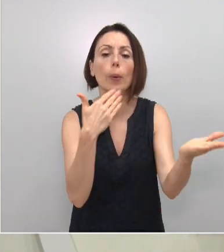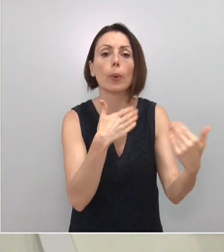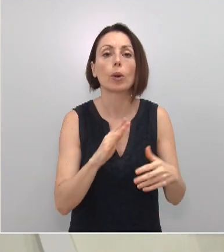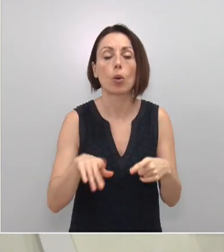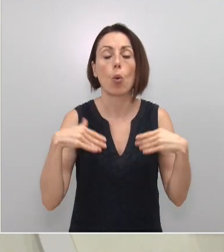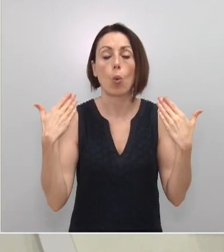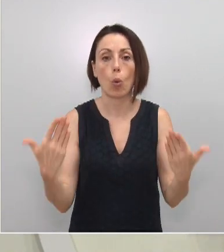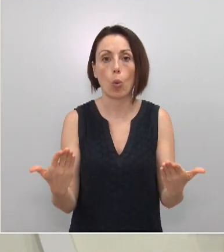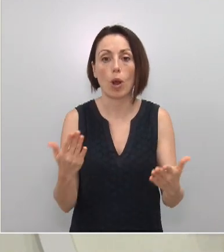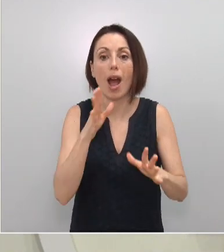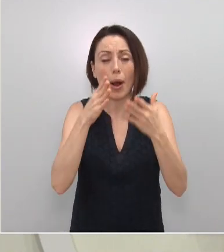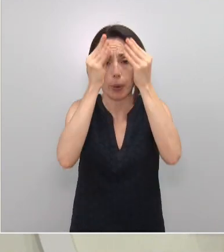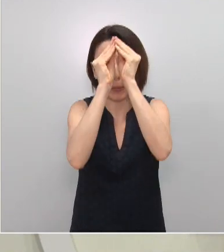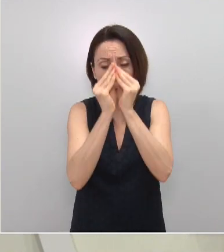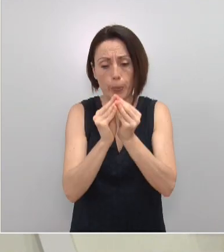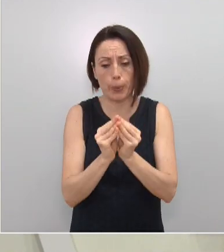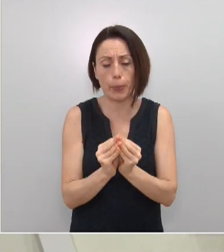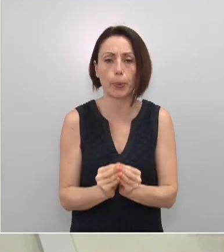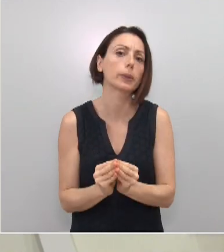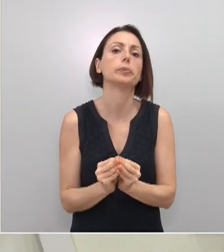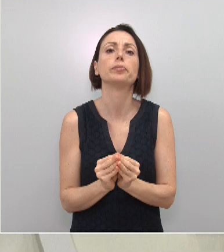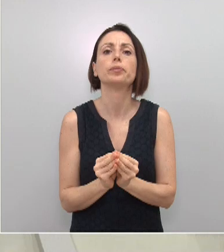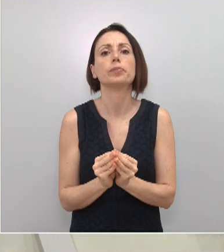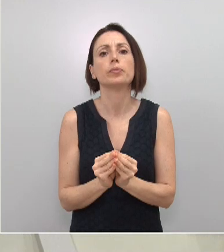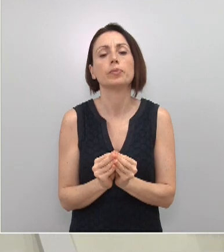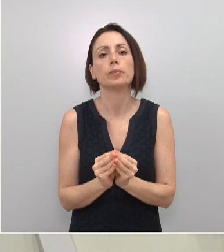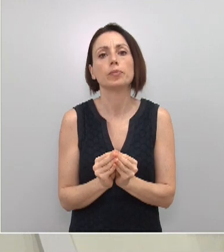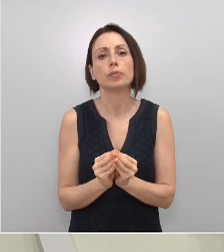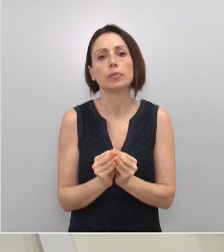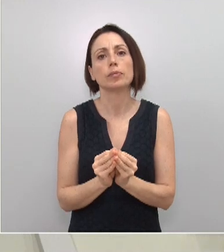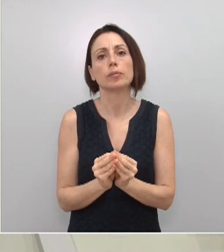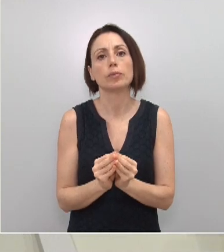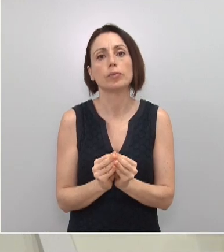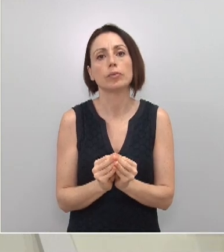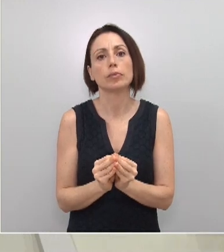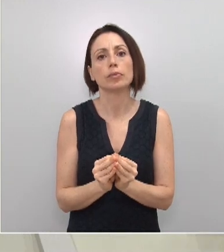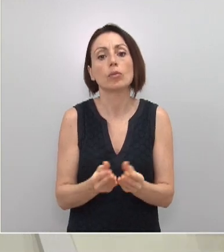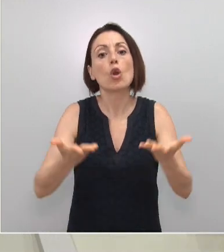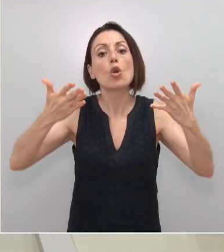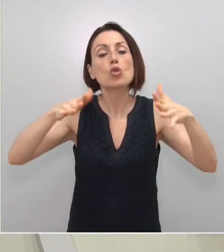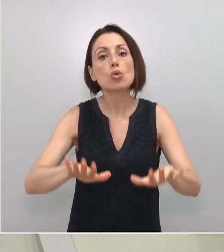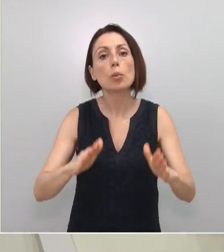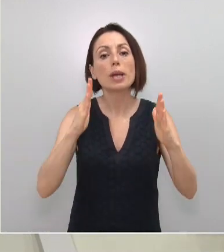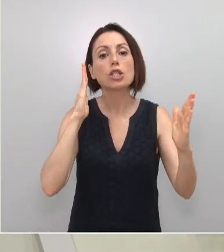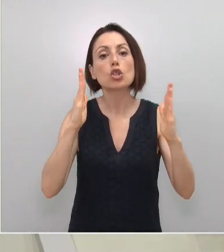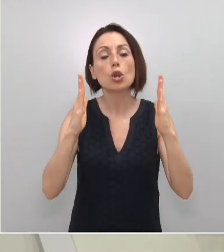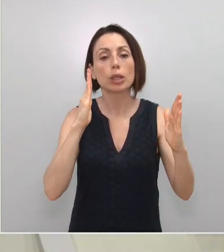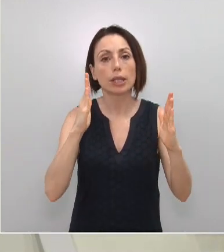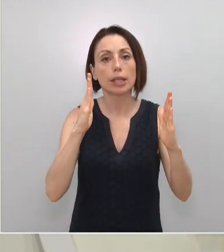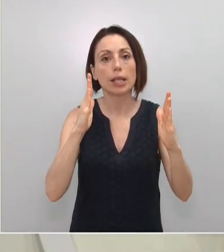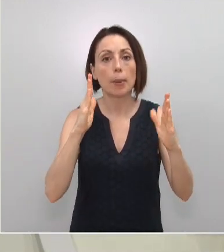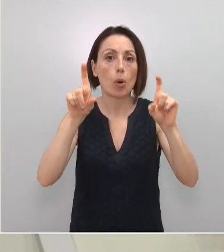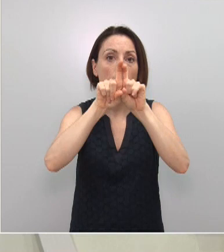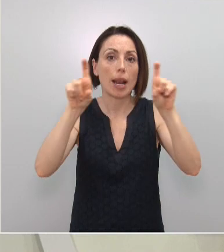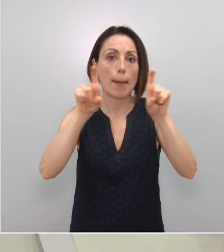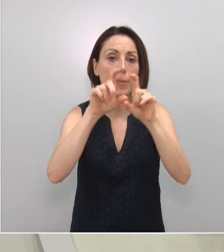la que se está reactando ahora mismo, la que se está elaborando, que es el cese, la suspensión temporal de la actividad de una